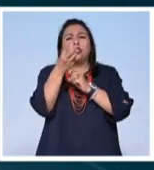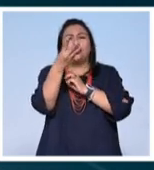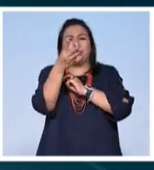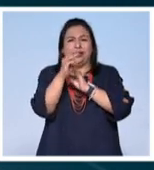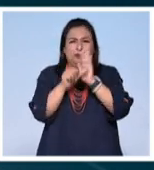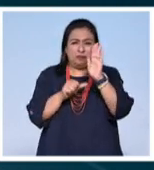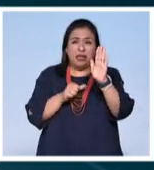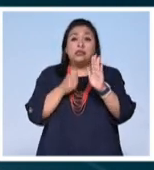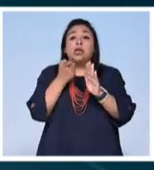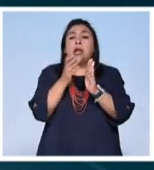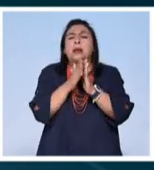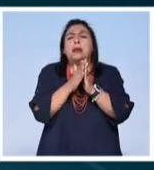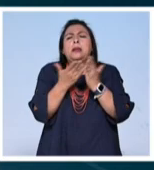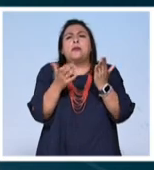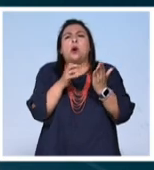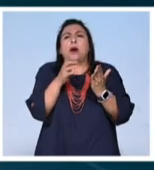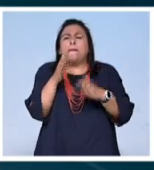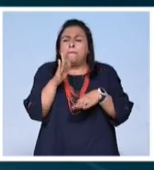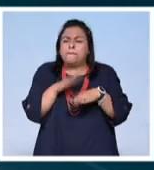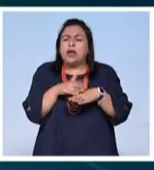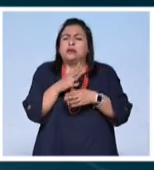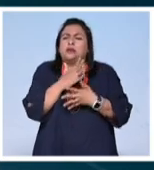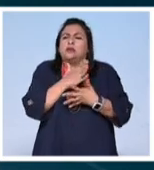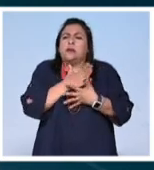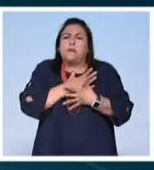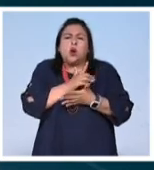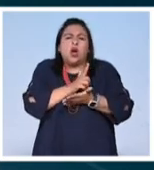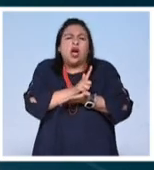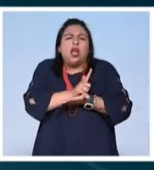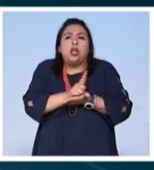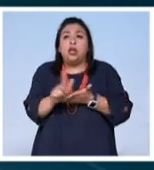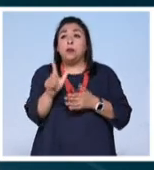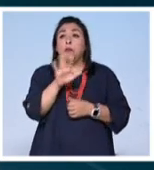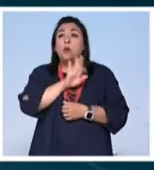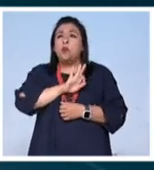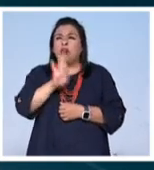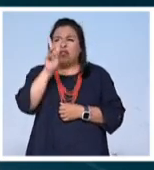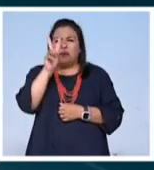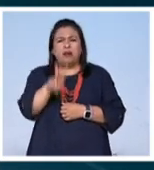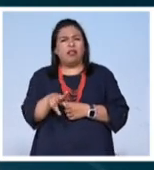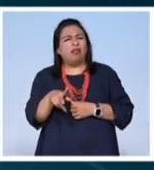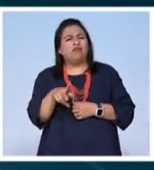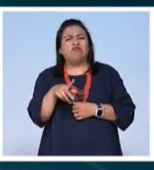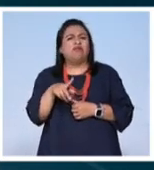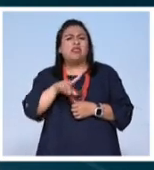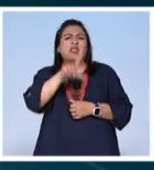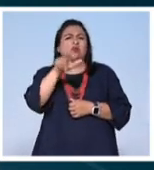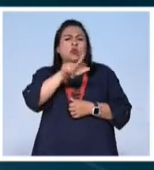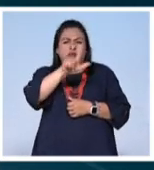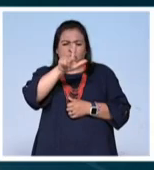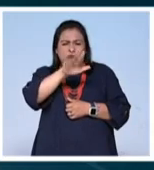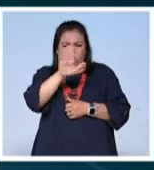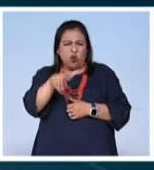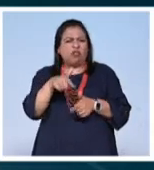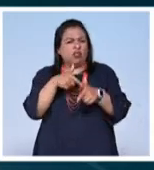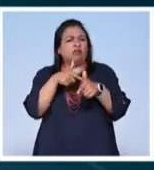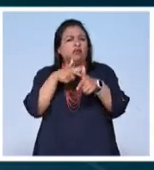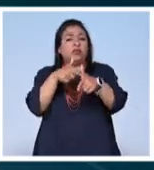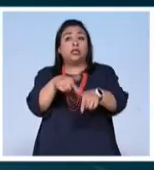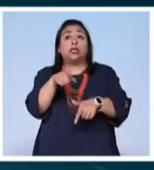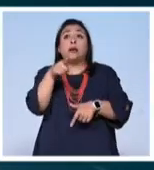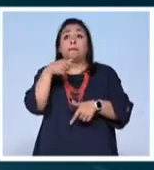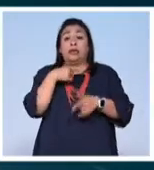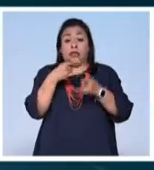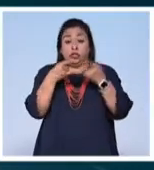ante todo un libro emanado del más puro amor uno que es capaz de trascender la muerte mi historia